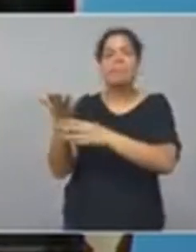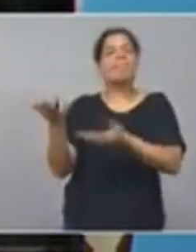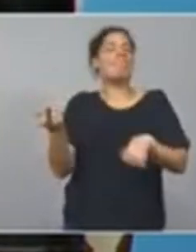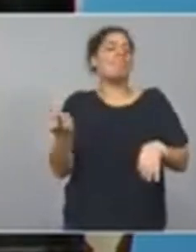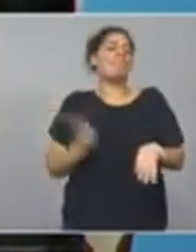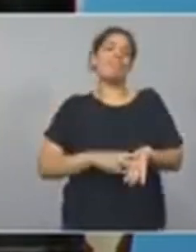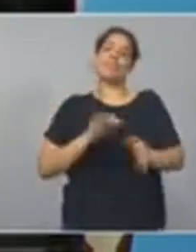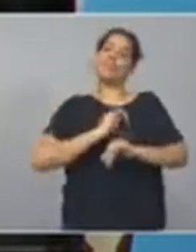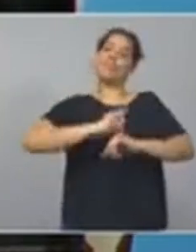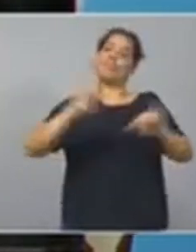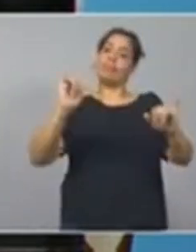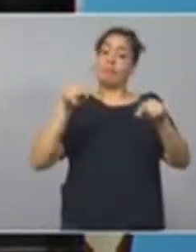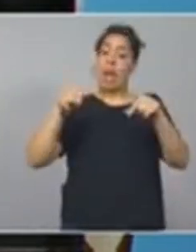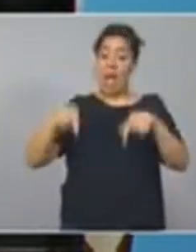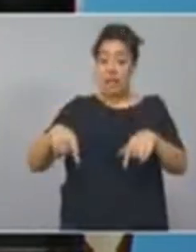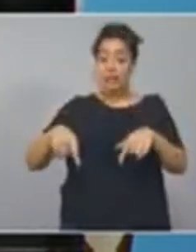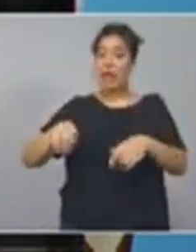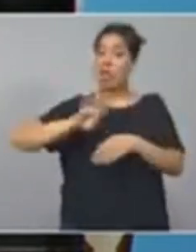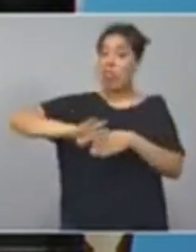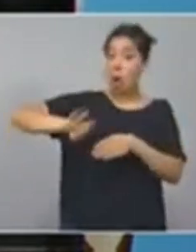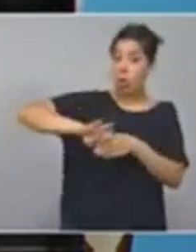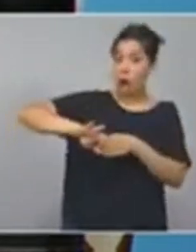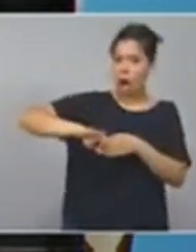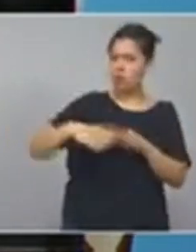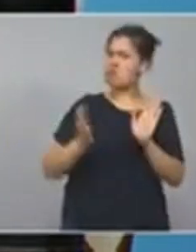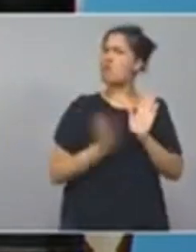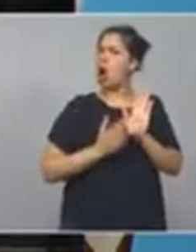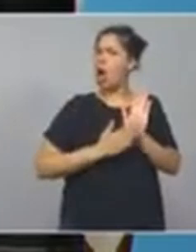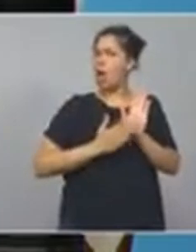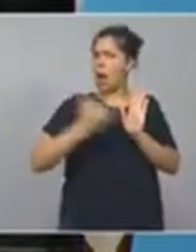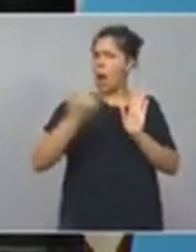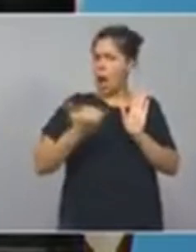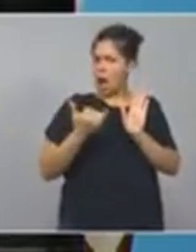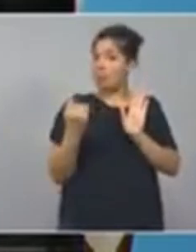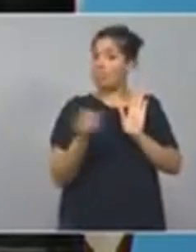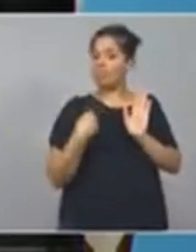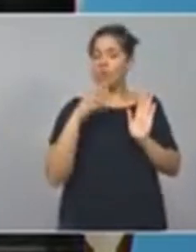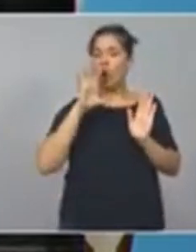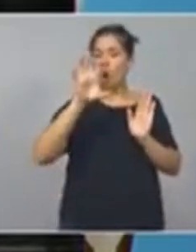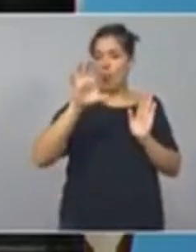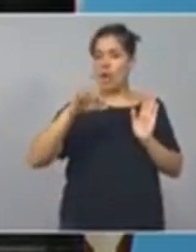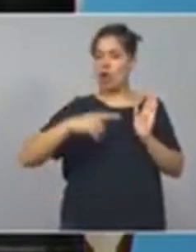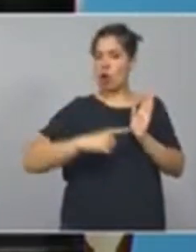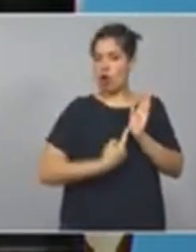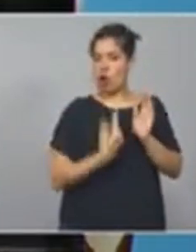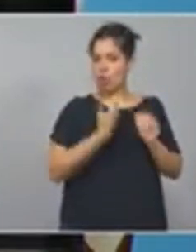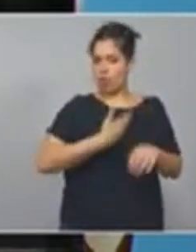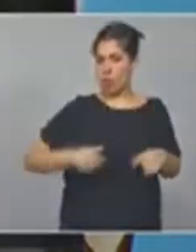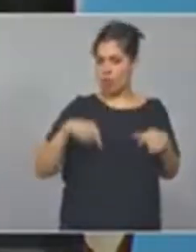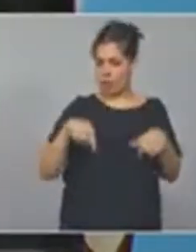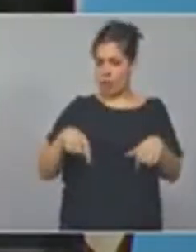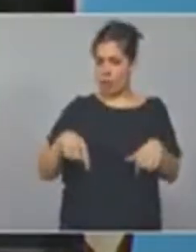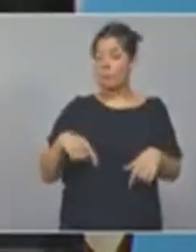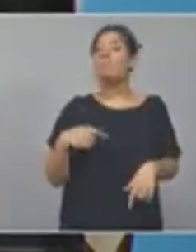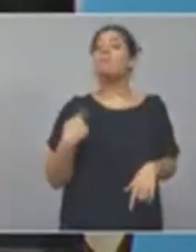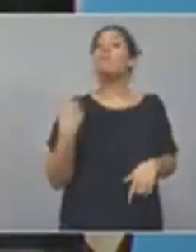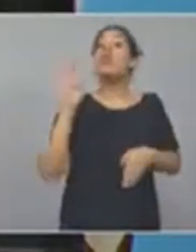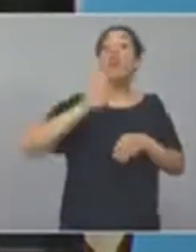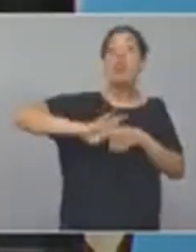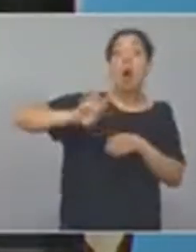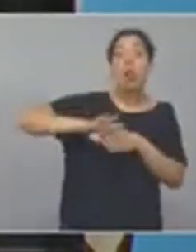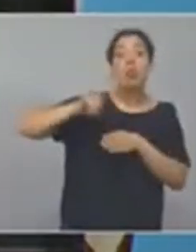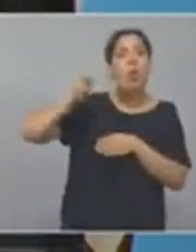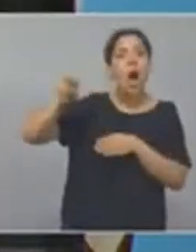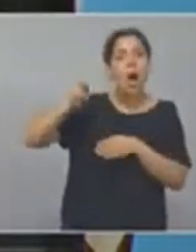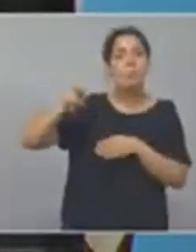que está documentada, que es legal con el gobierno provincial, así aparecen los papeles, pero es una deuda, un incumplimiento